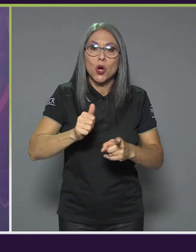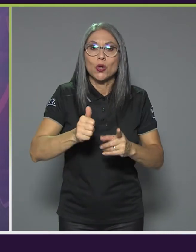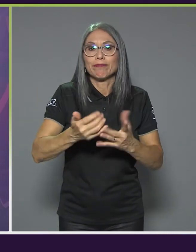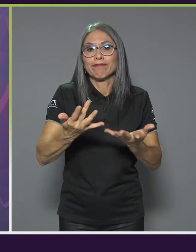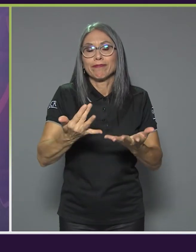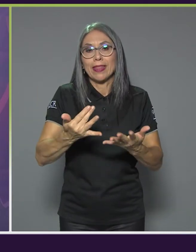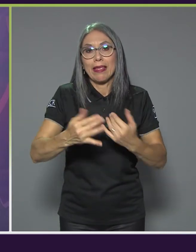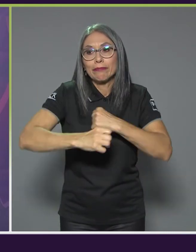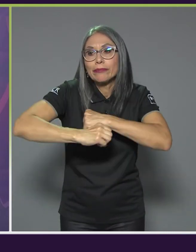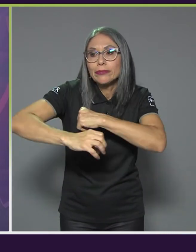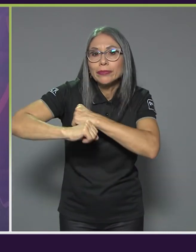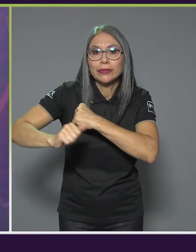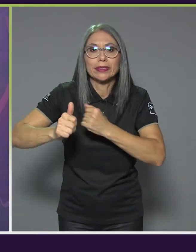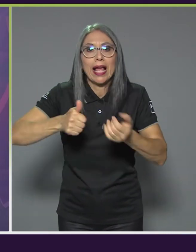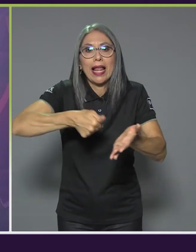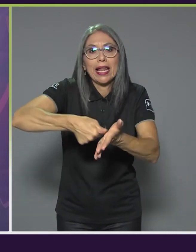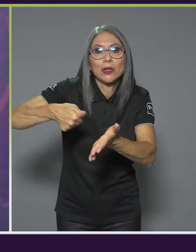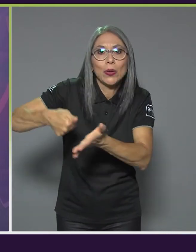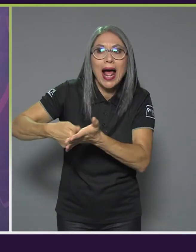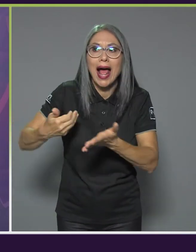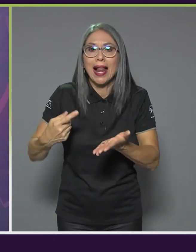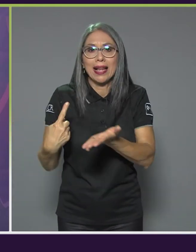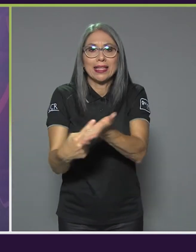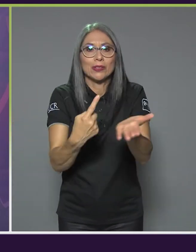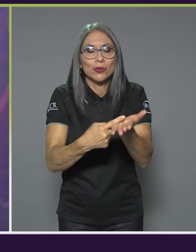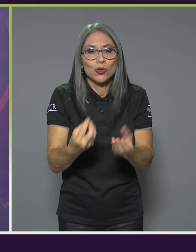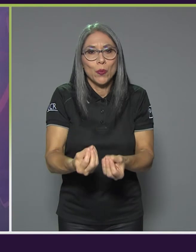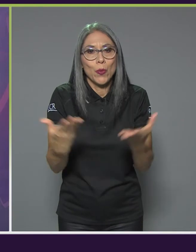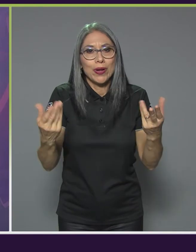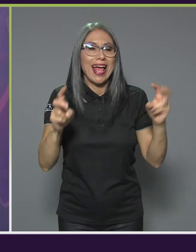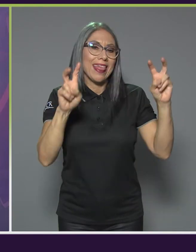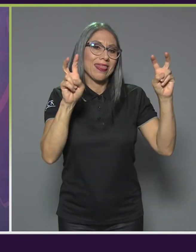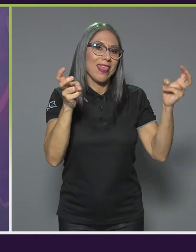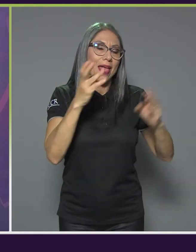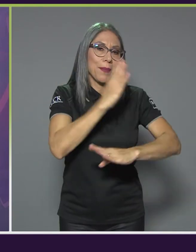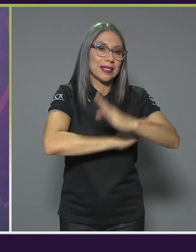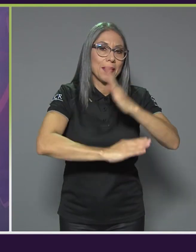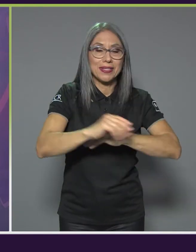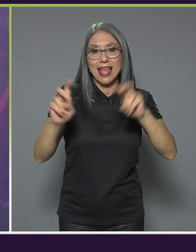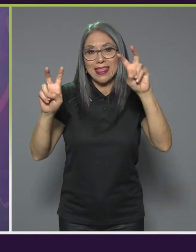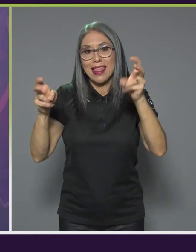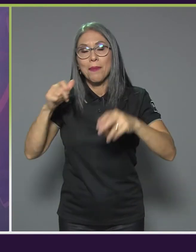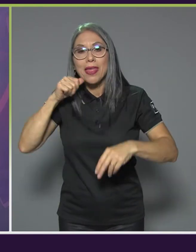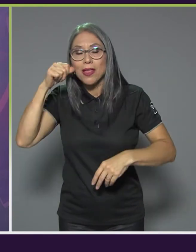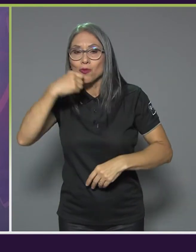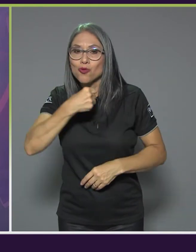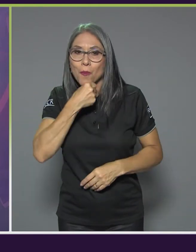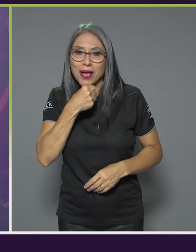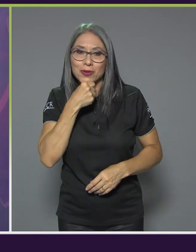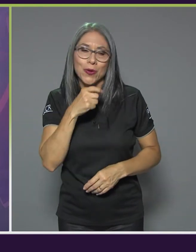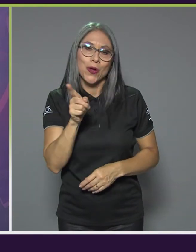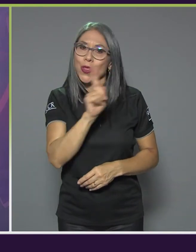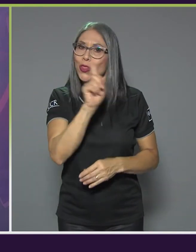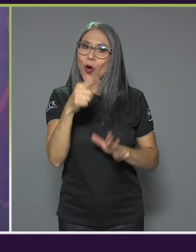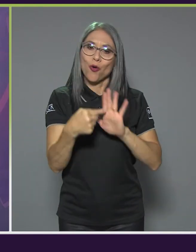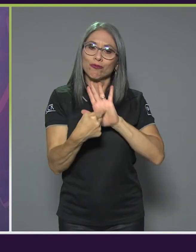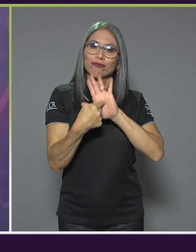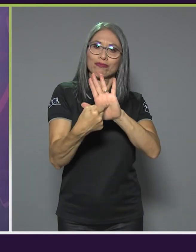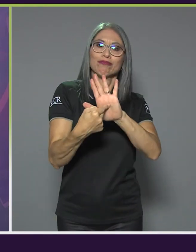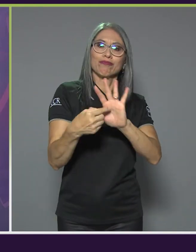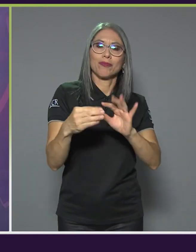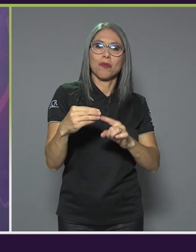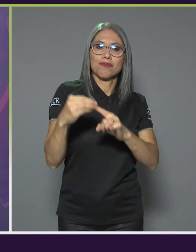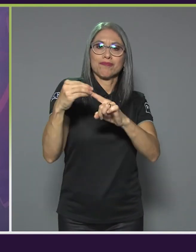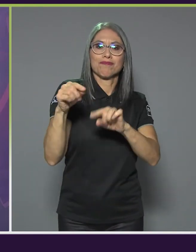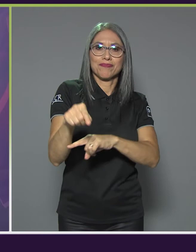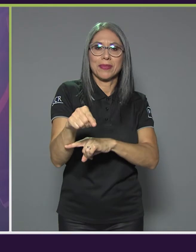pública, el tema de la discapacidad y la atención del adulto mayor no ha tomado los reflectores que se ha querido, pero